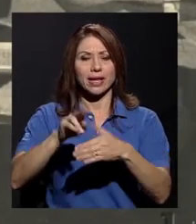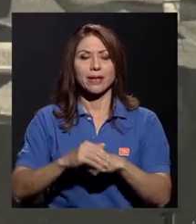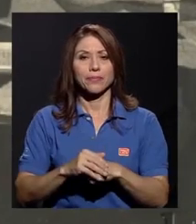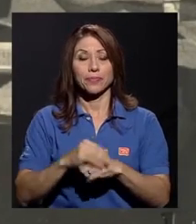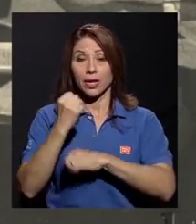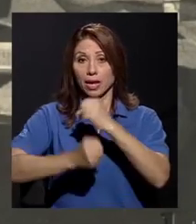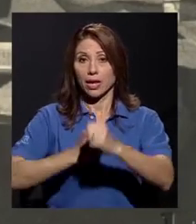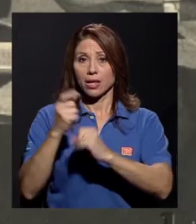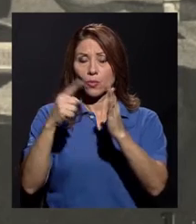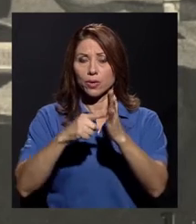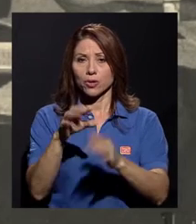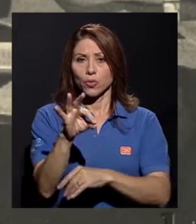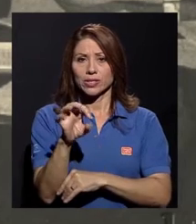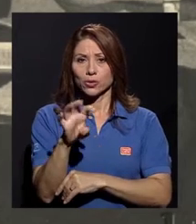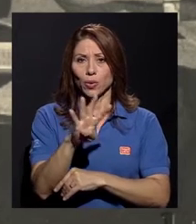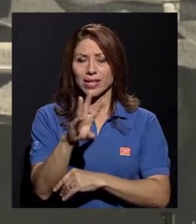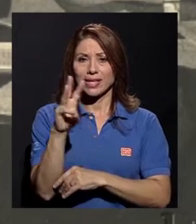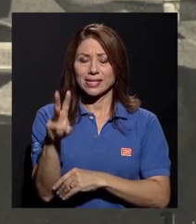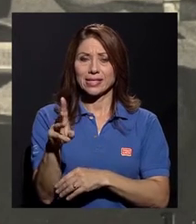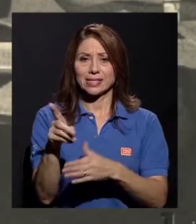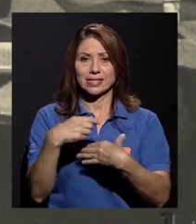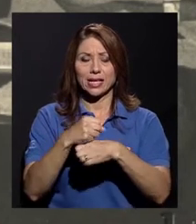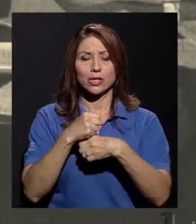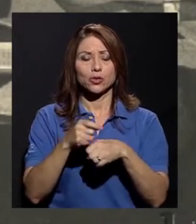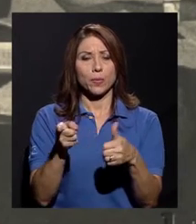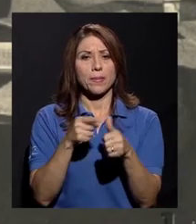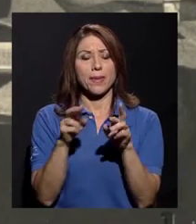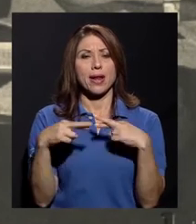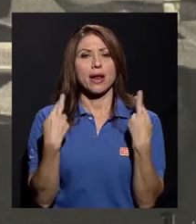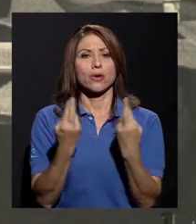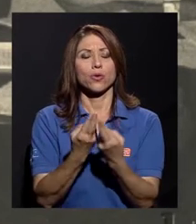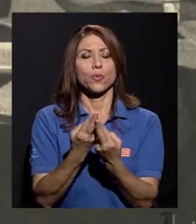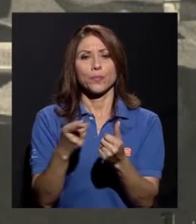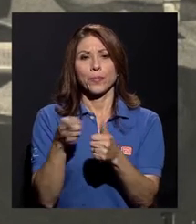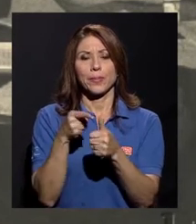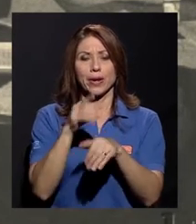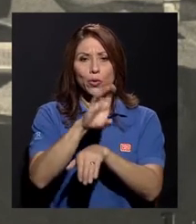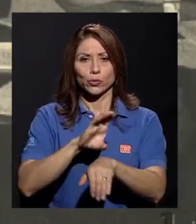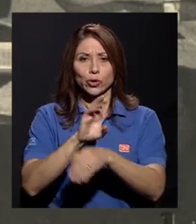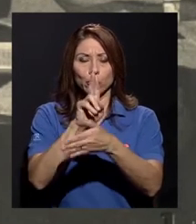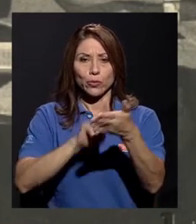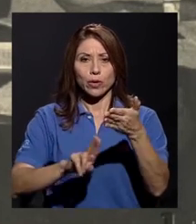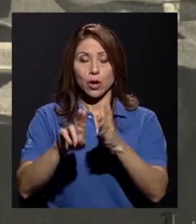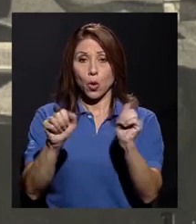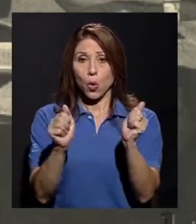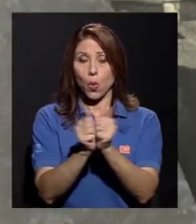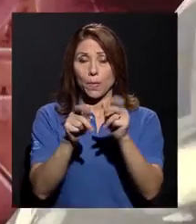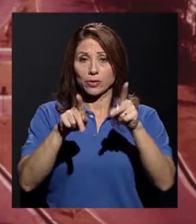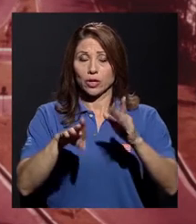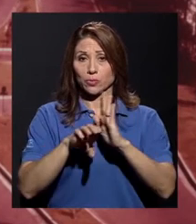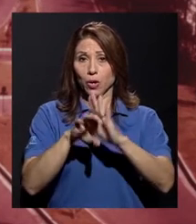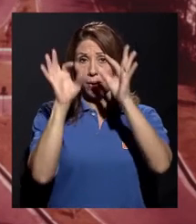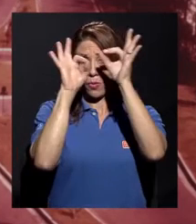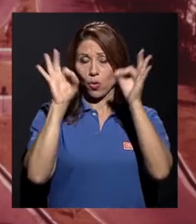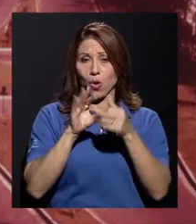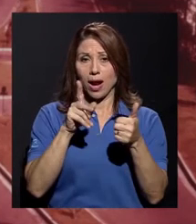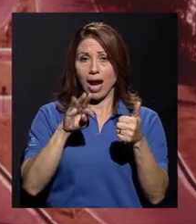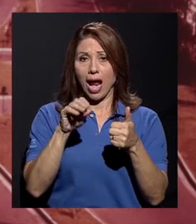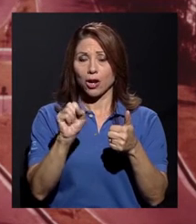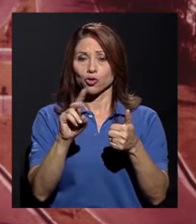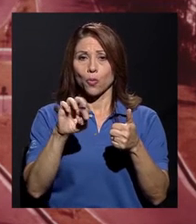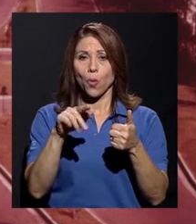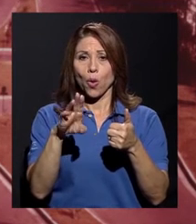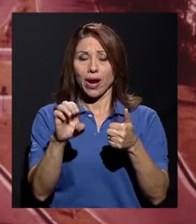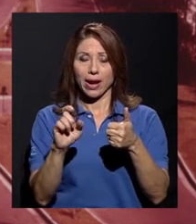se realizó el primer Consejo Universitario, con respetados académicos como Carlos Monge Alfaro, Abelardo